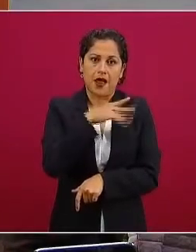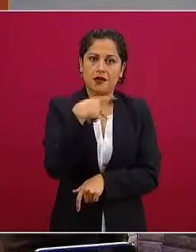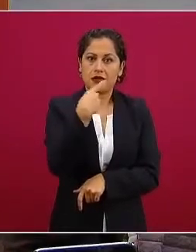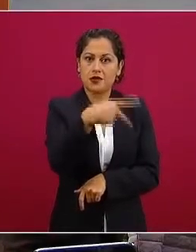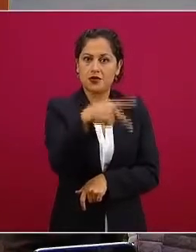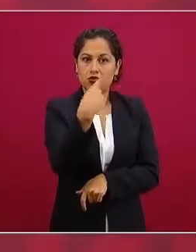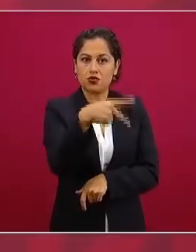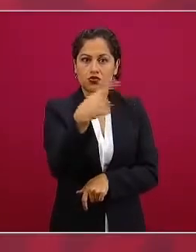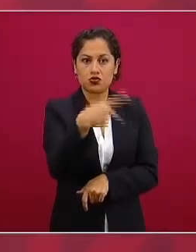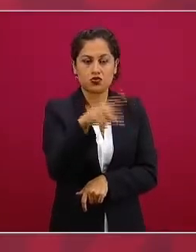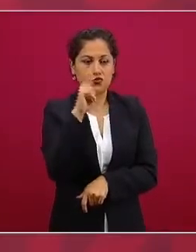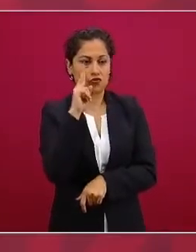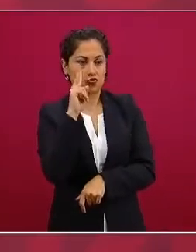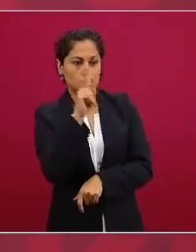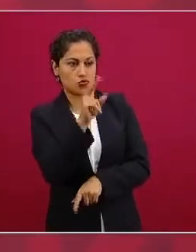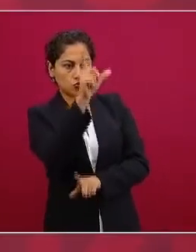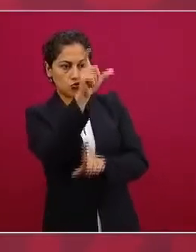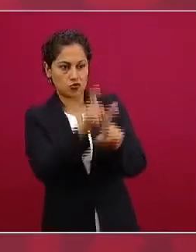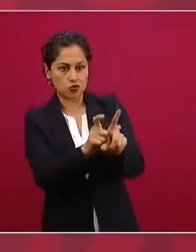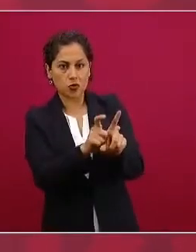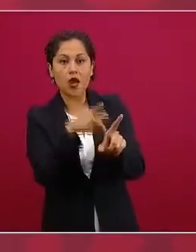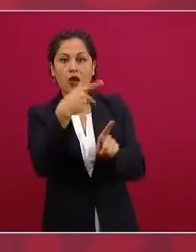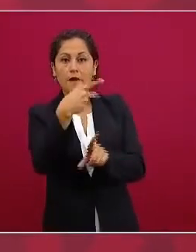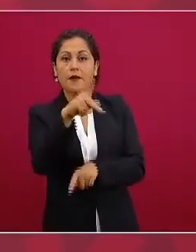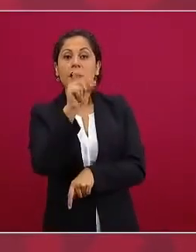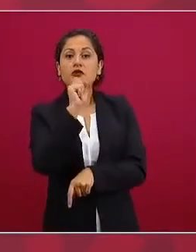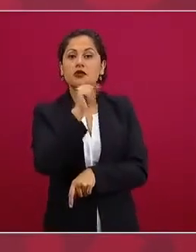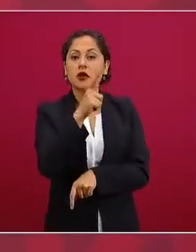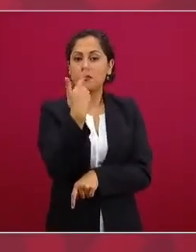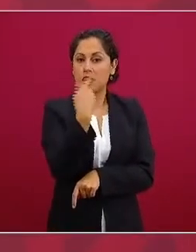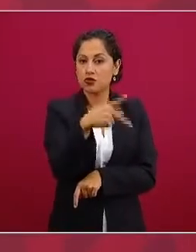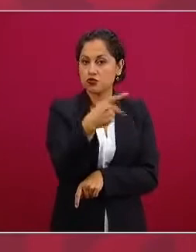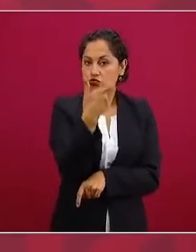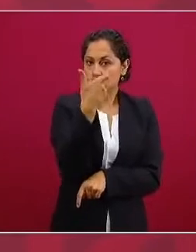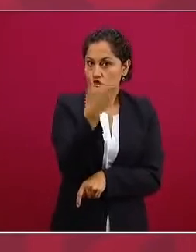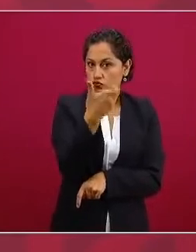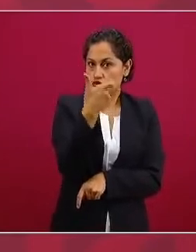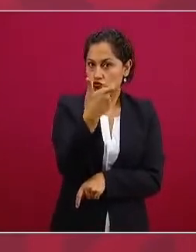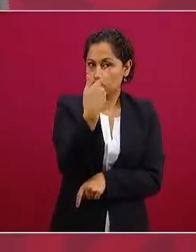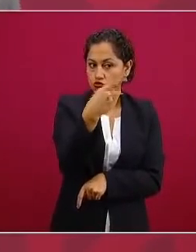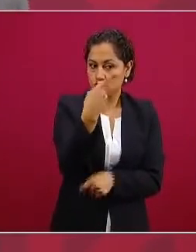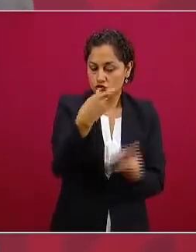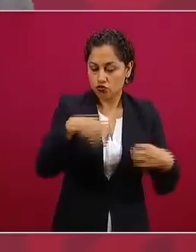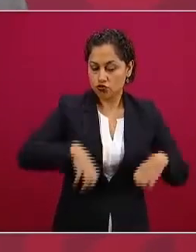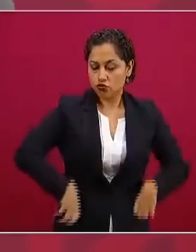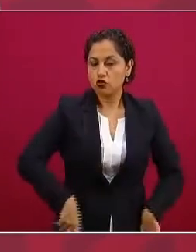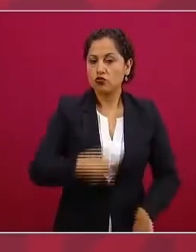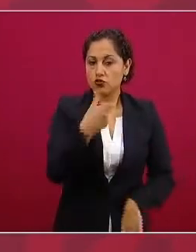les afecta en la bolsa pero no en la bolsa el pantalón también